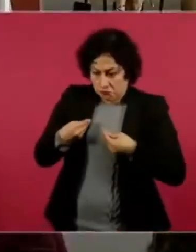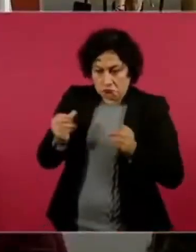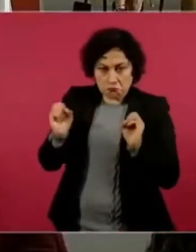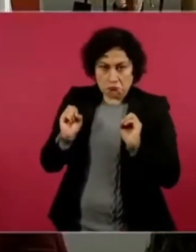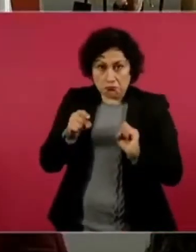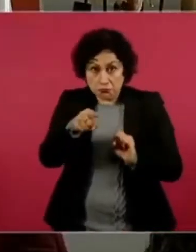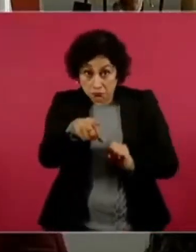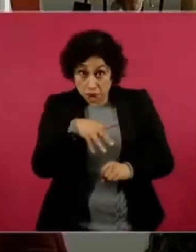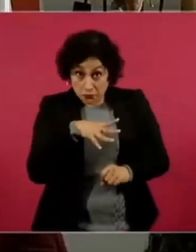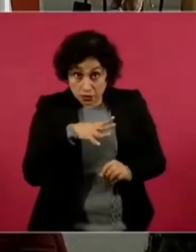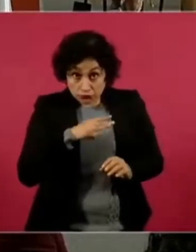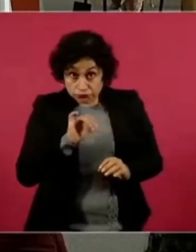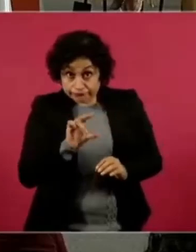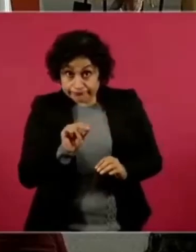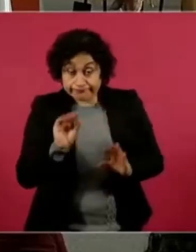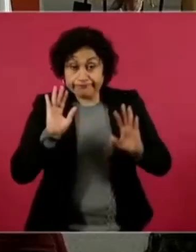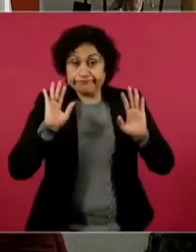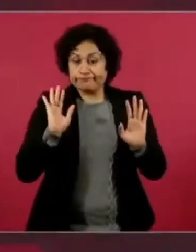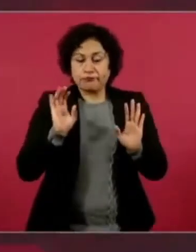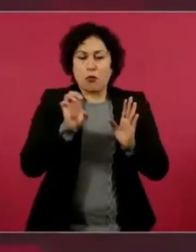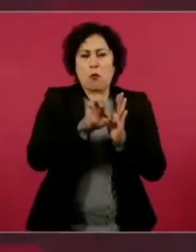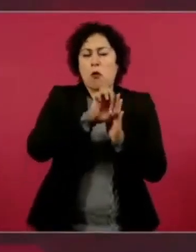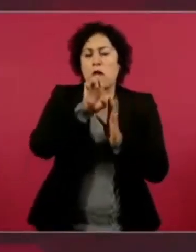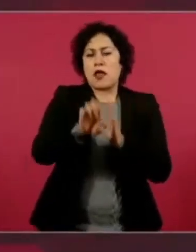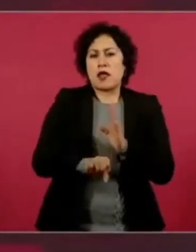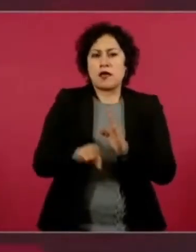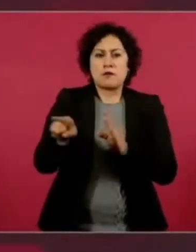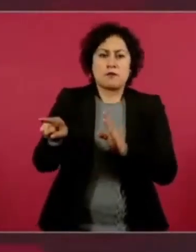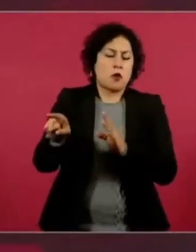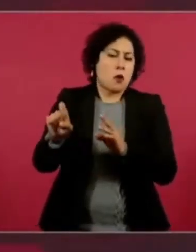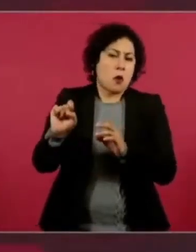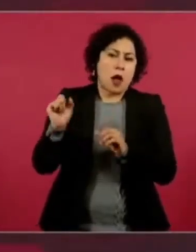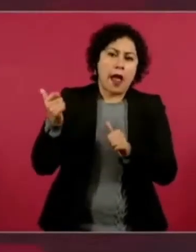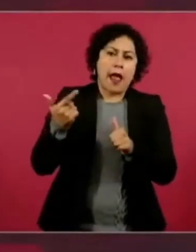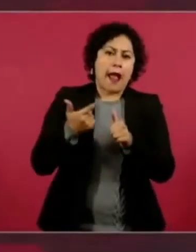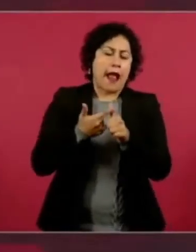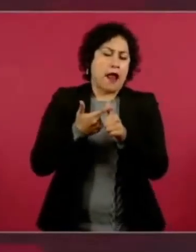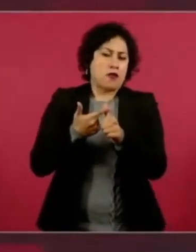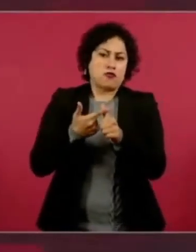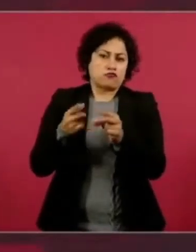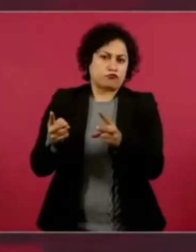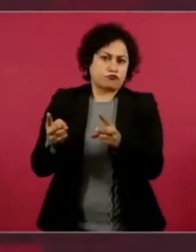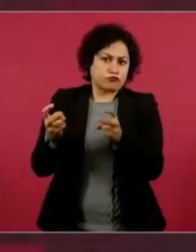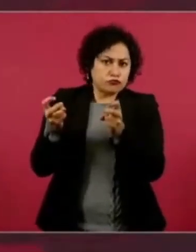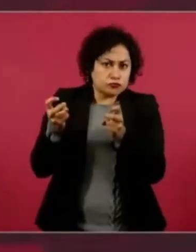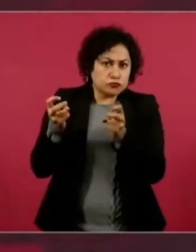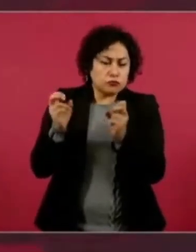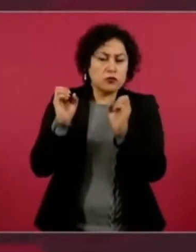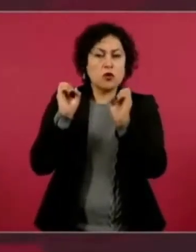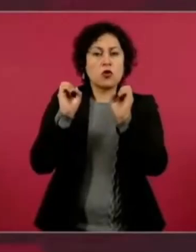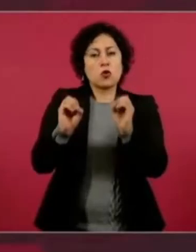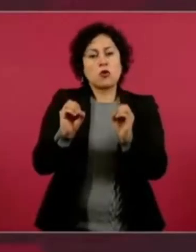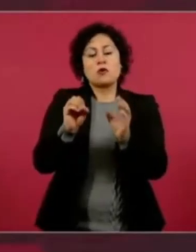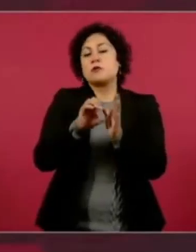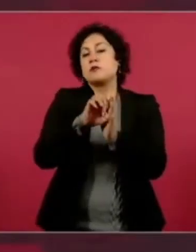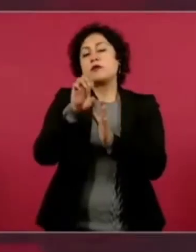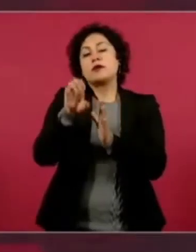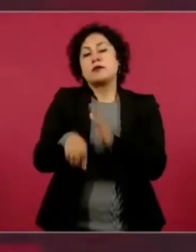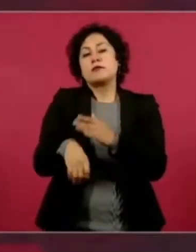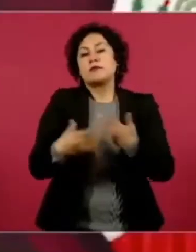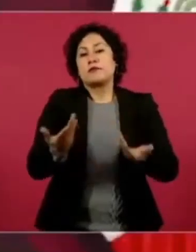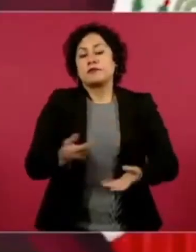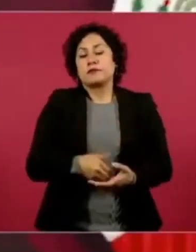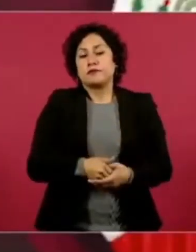asaltos en Acapulco que le hayan ahora quitado el dinero